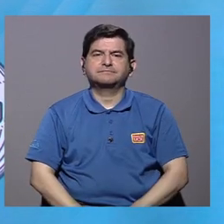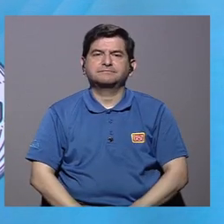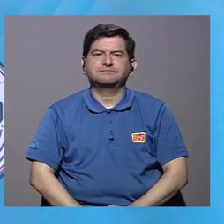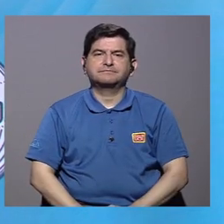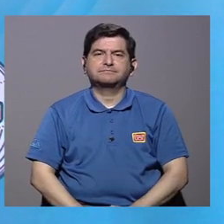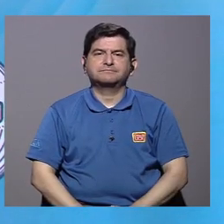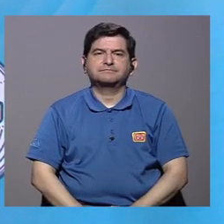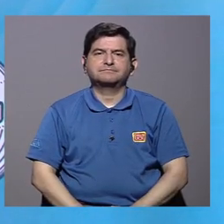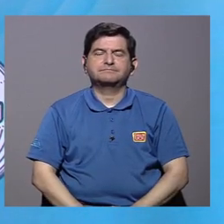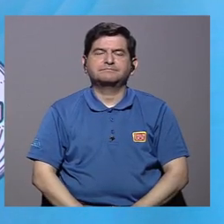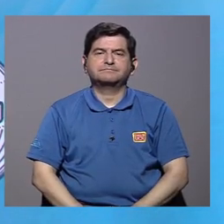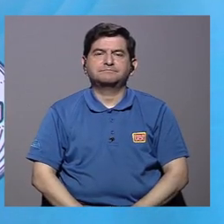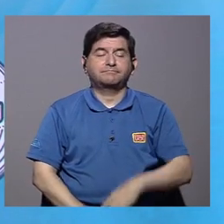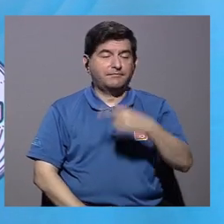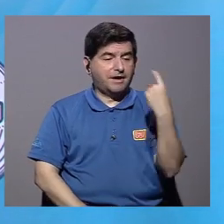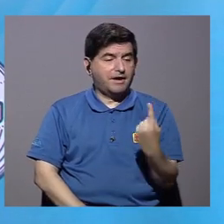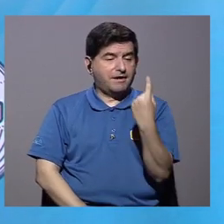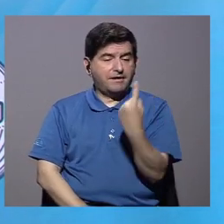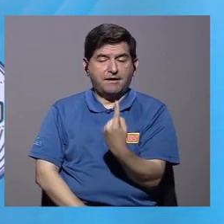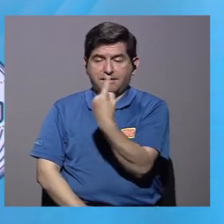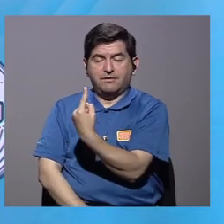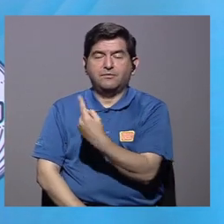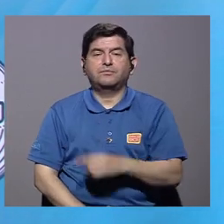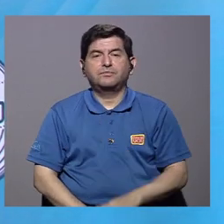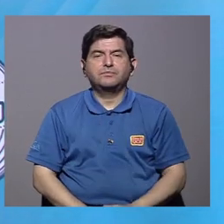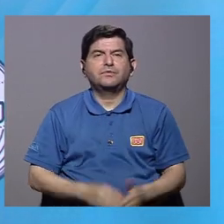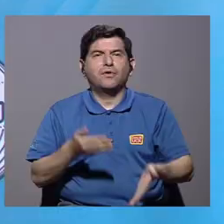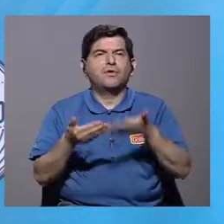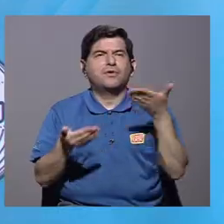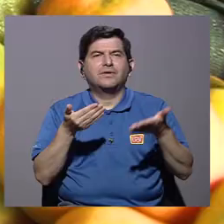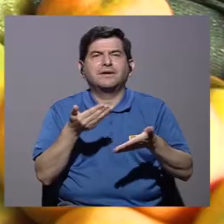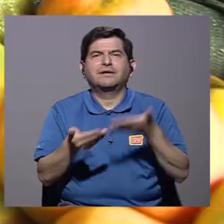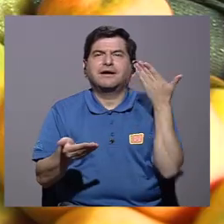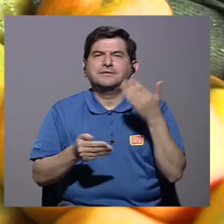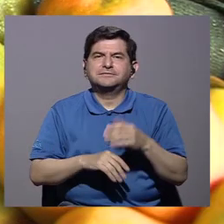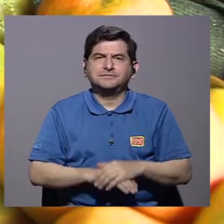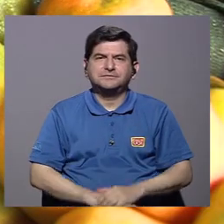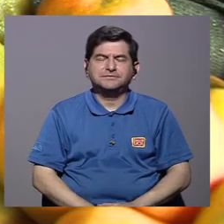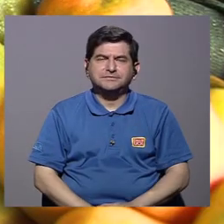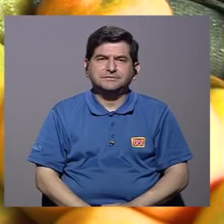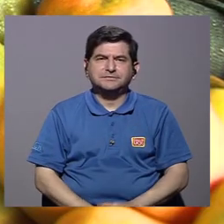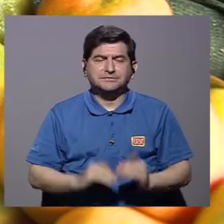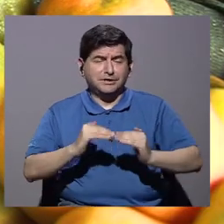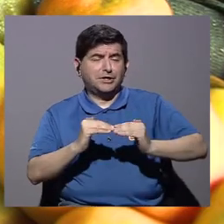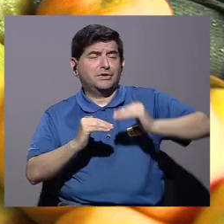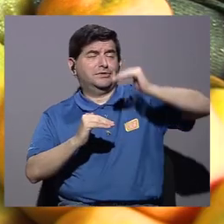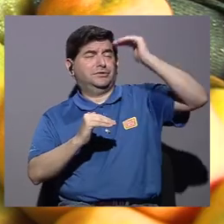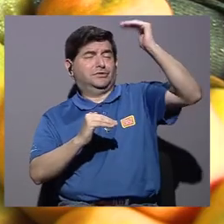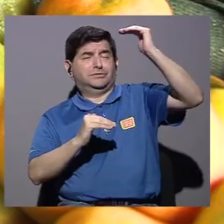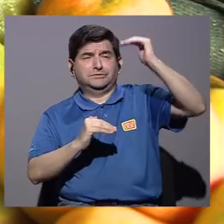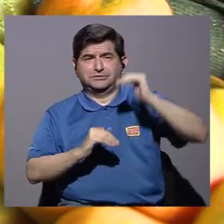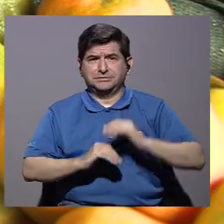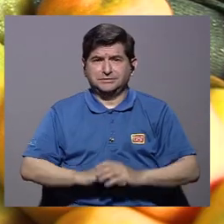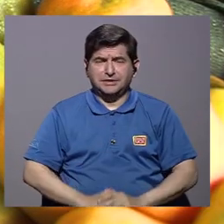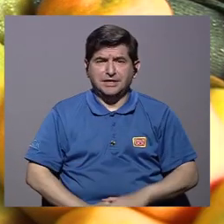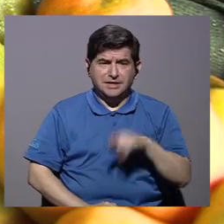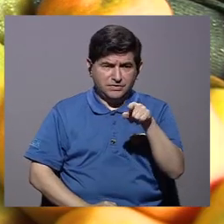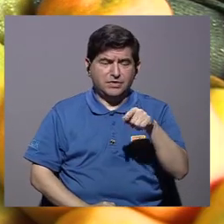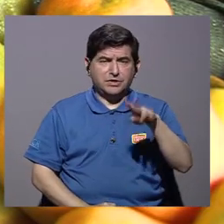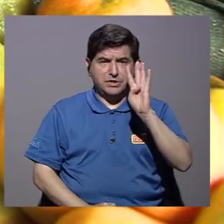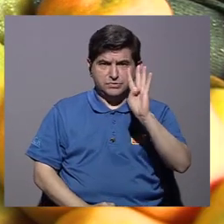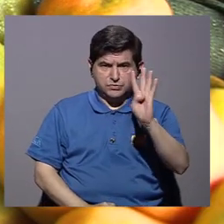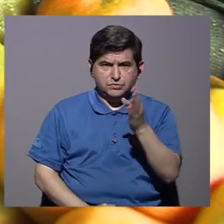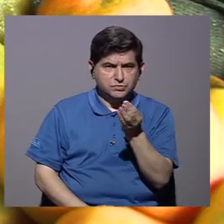en cada alimento, por ejemplo, es casi, los de alto consumo,